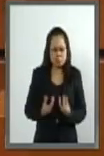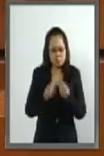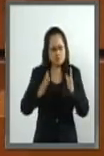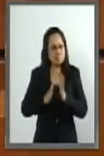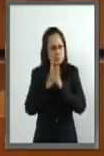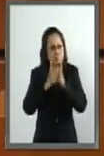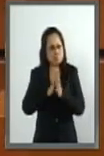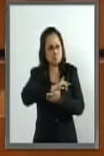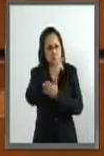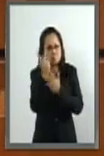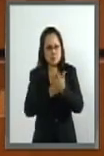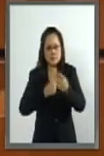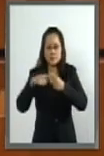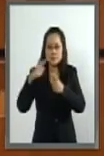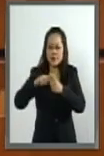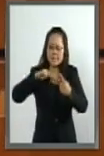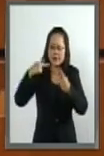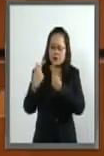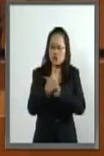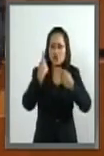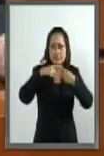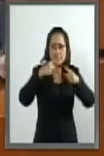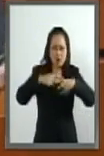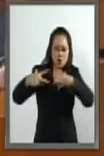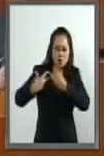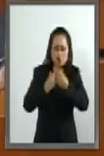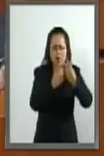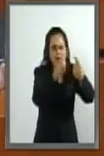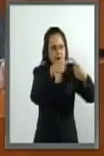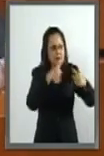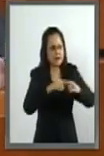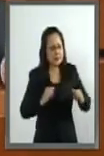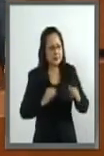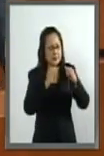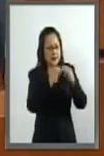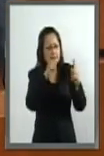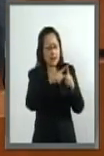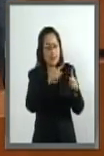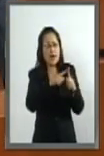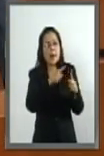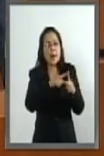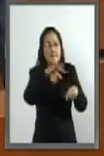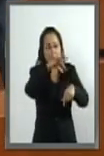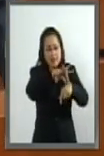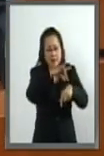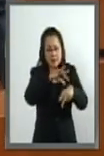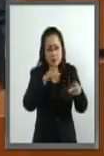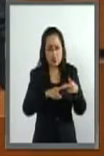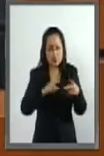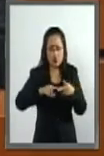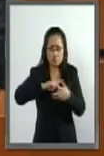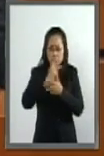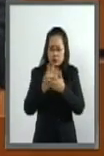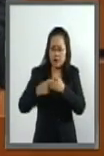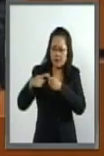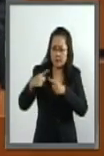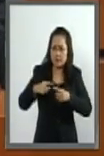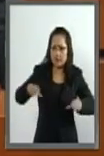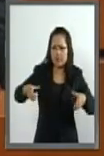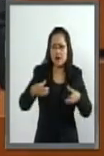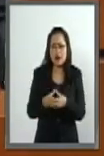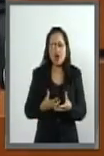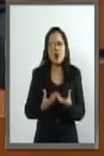estrategias de enfoque compartamentales, biomédicos y estructurales, que incluye la